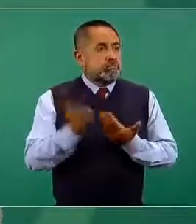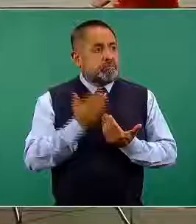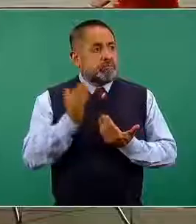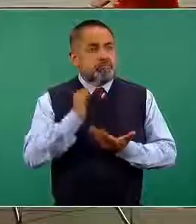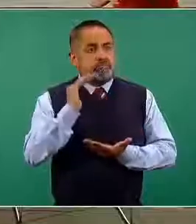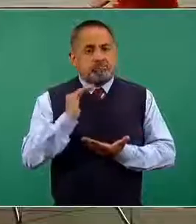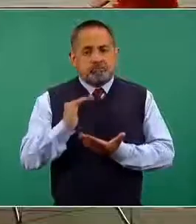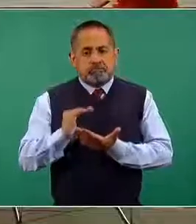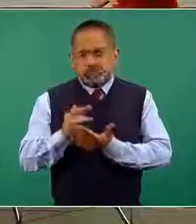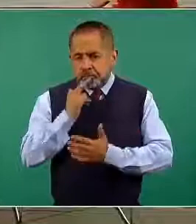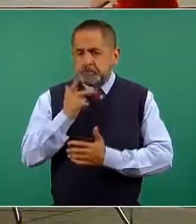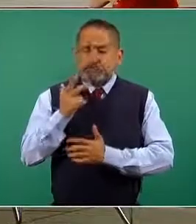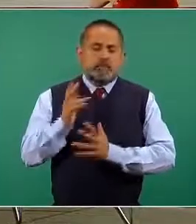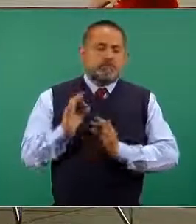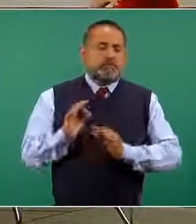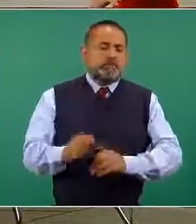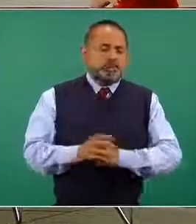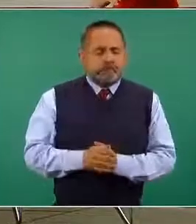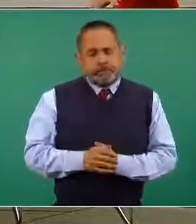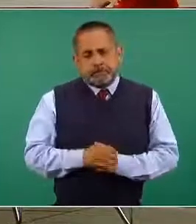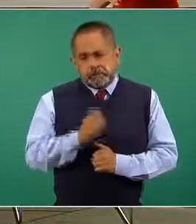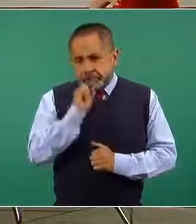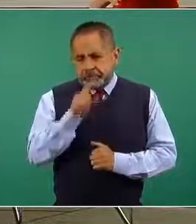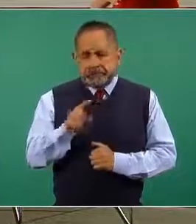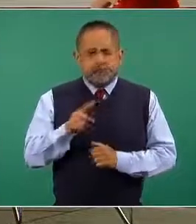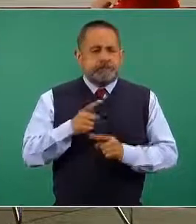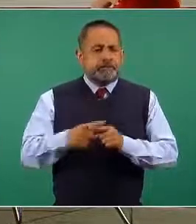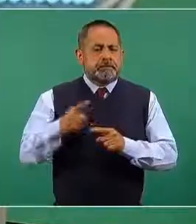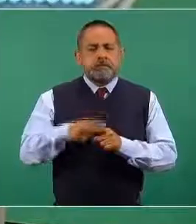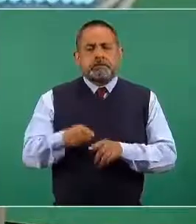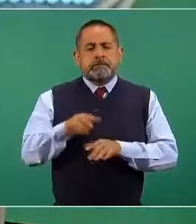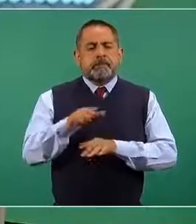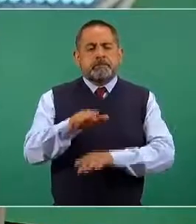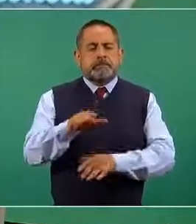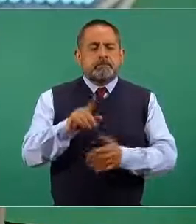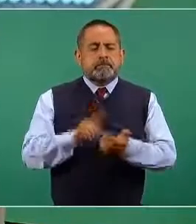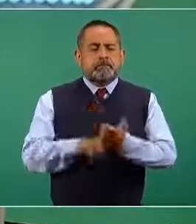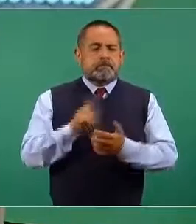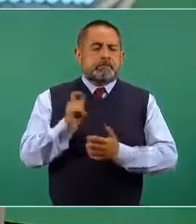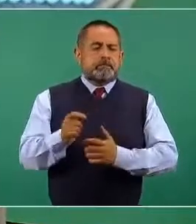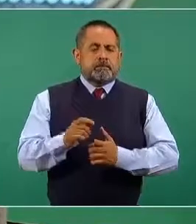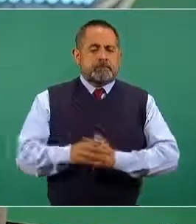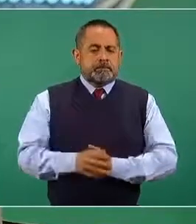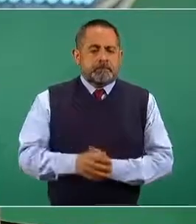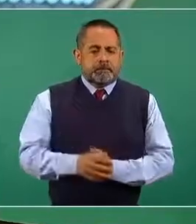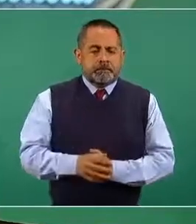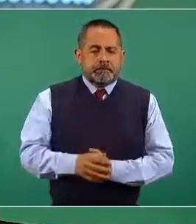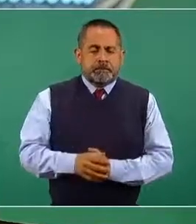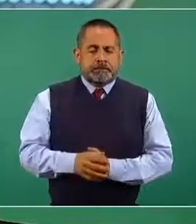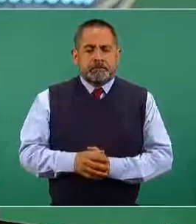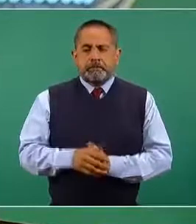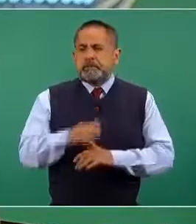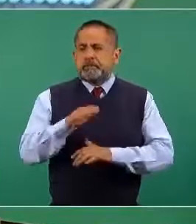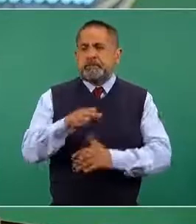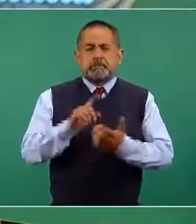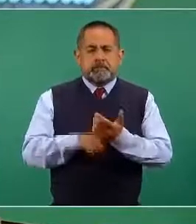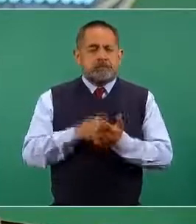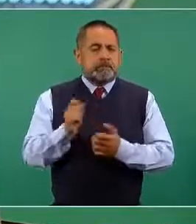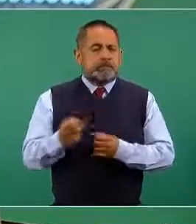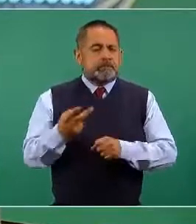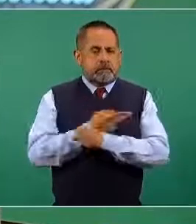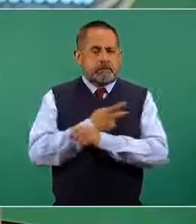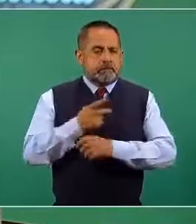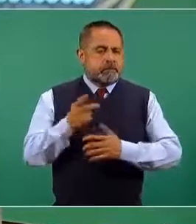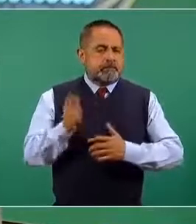etcétera, y también sobre el estado que